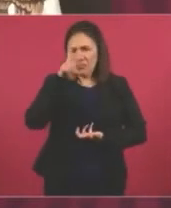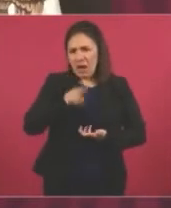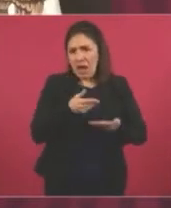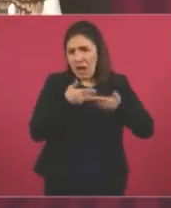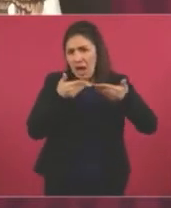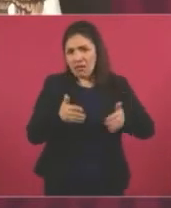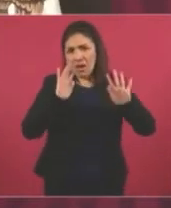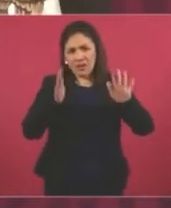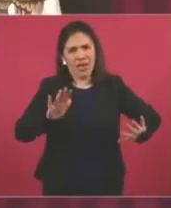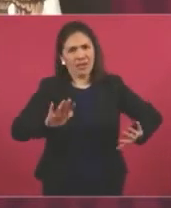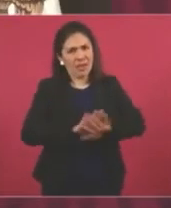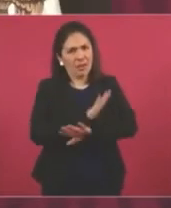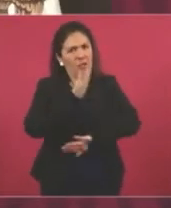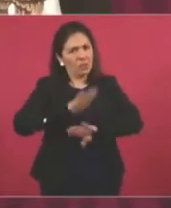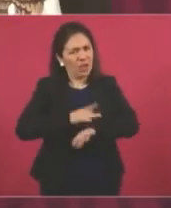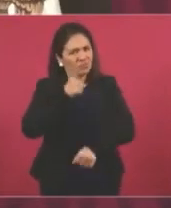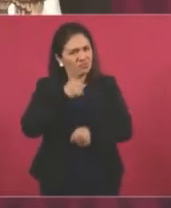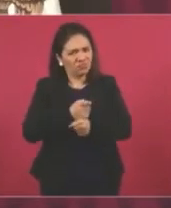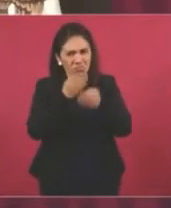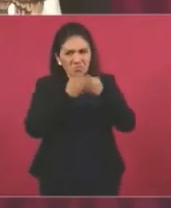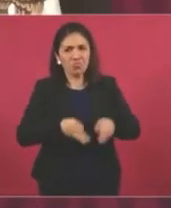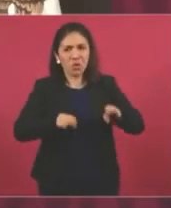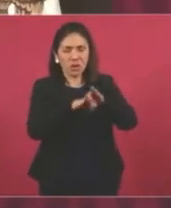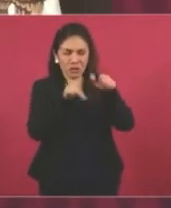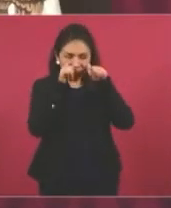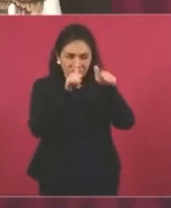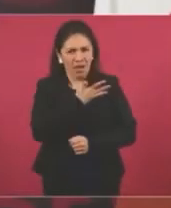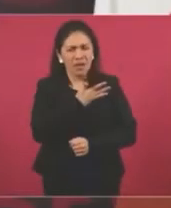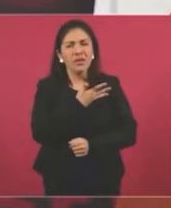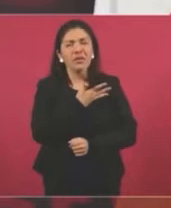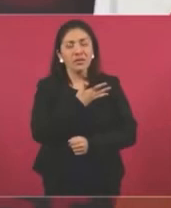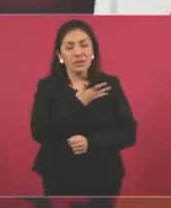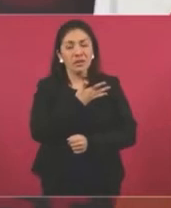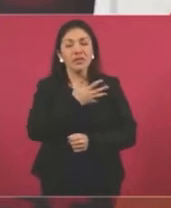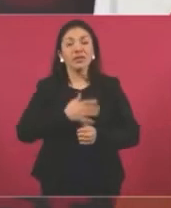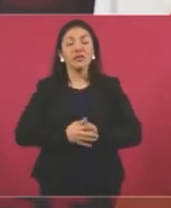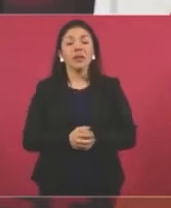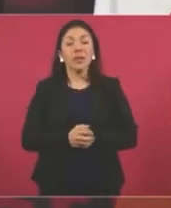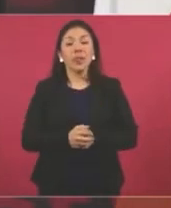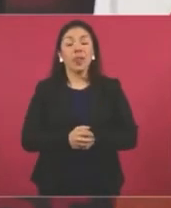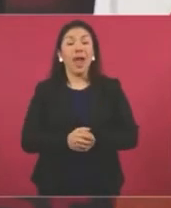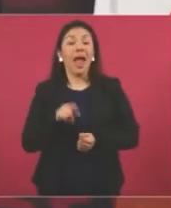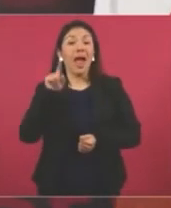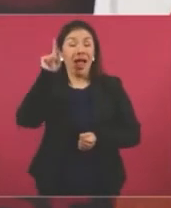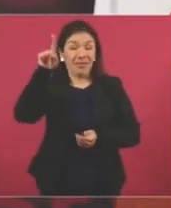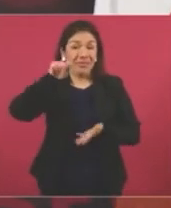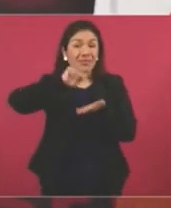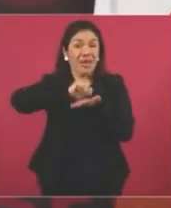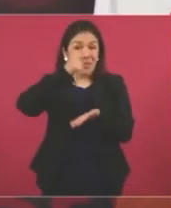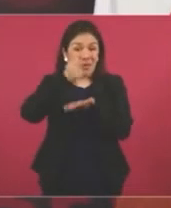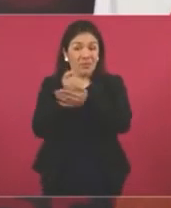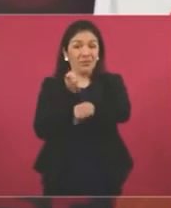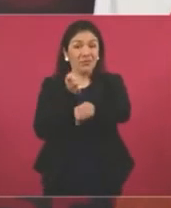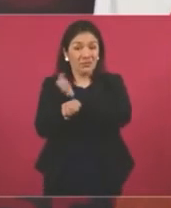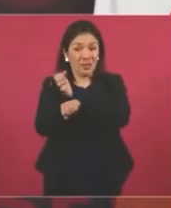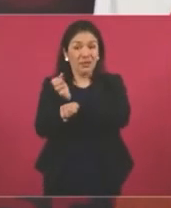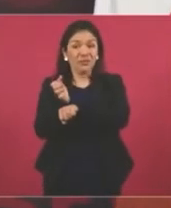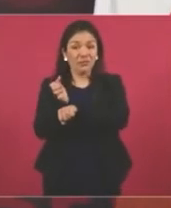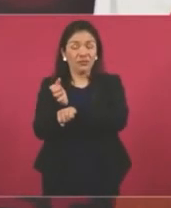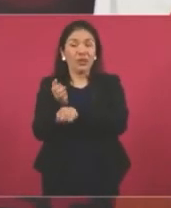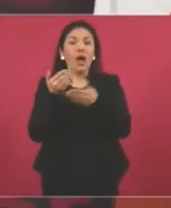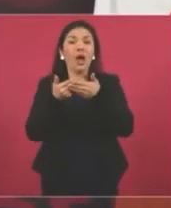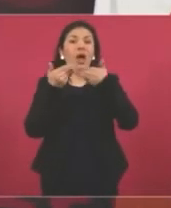al servicio de la seguridad de nuestra población. En Tamaulipas se ha